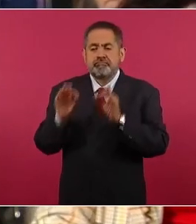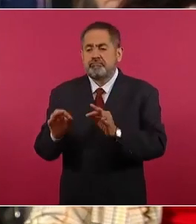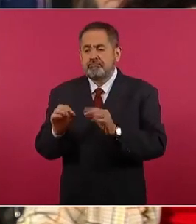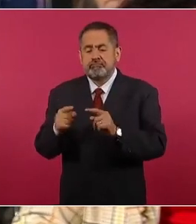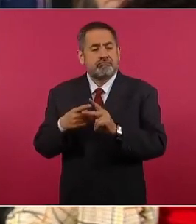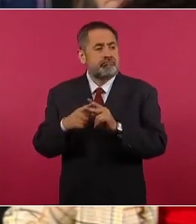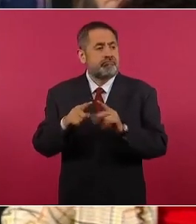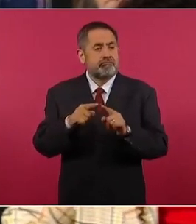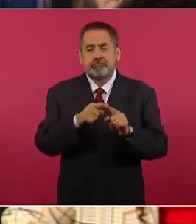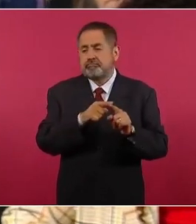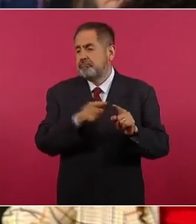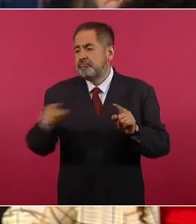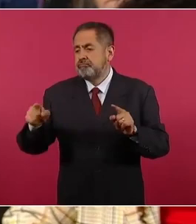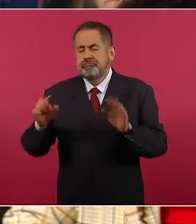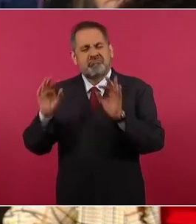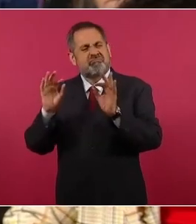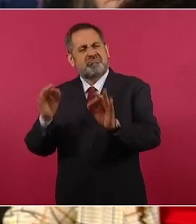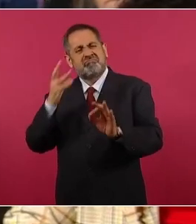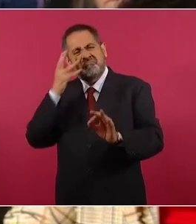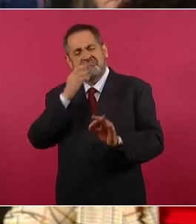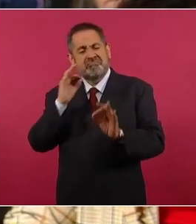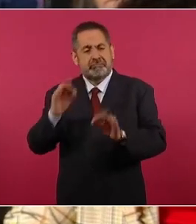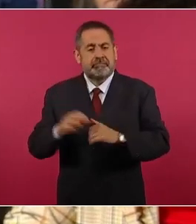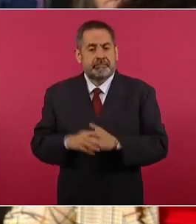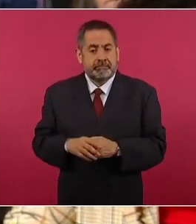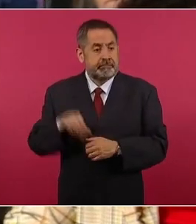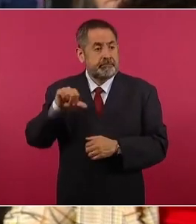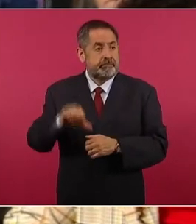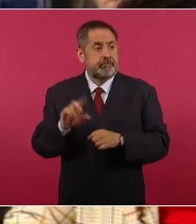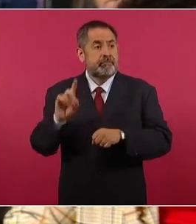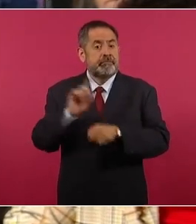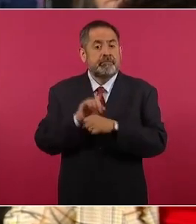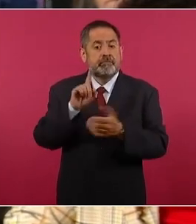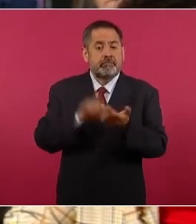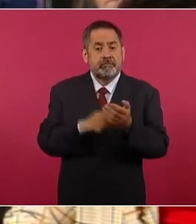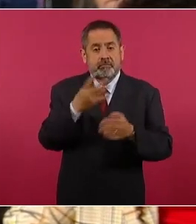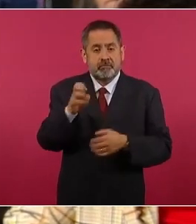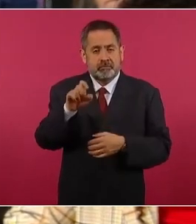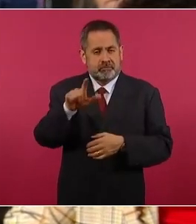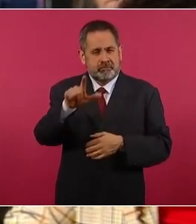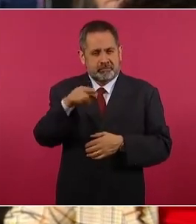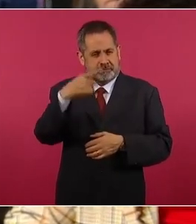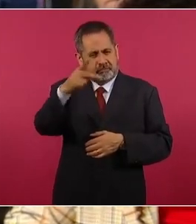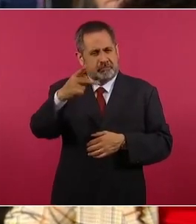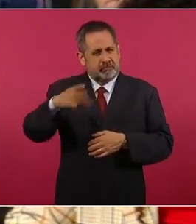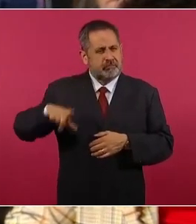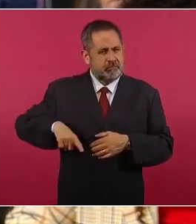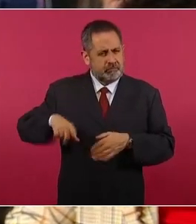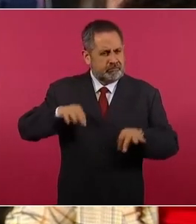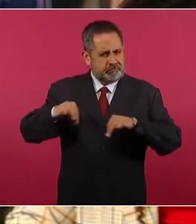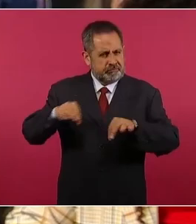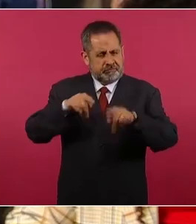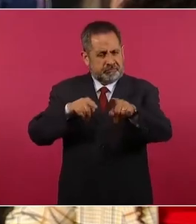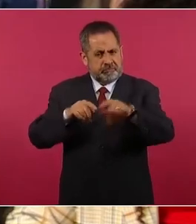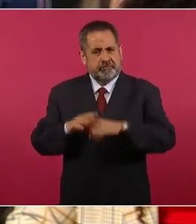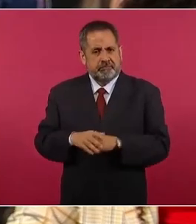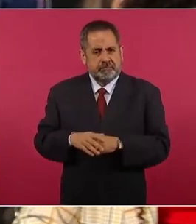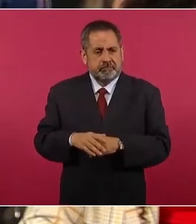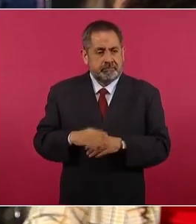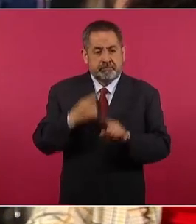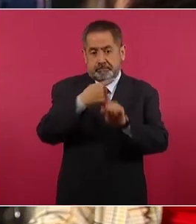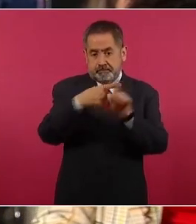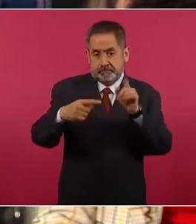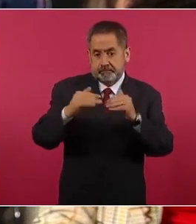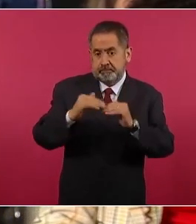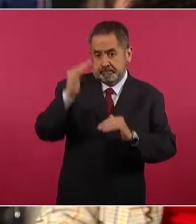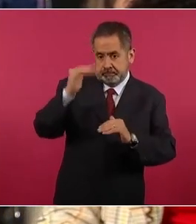Andrés. Hoy en el día mil cuatrocientos diecisiete de su administración, más allá de la mitad del camino,